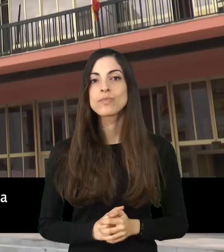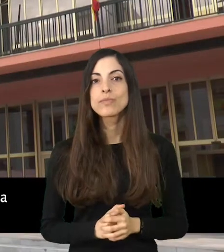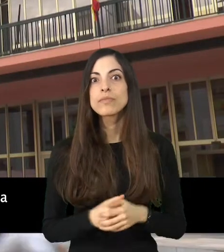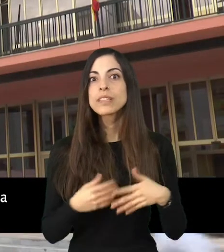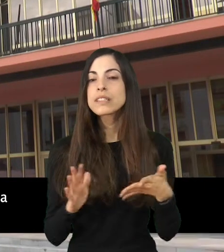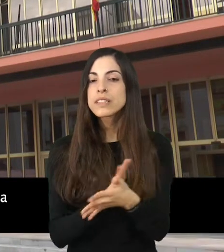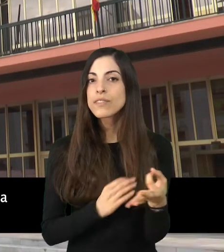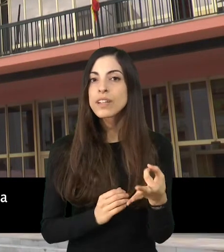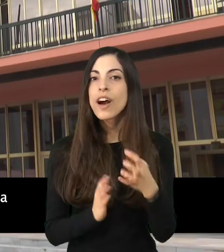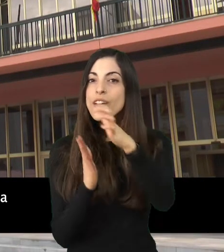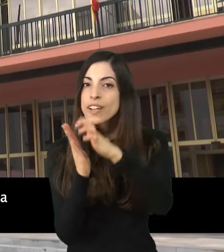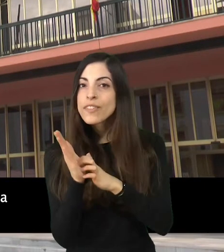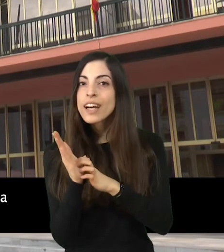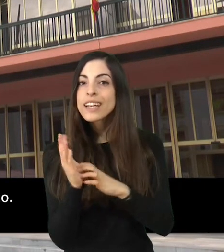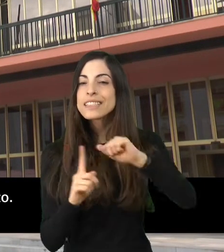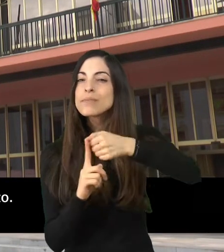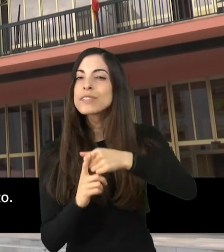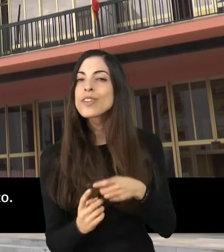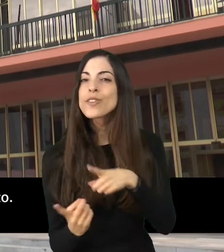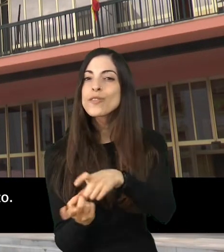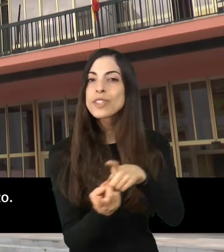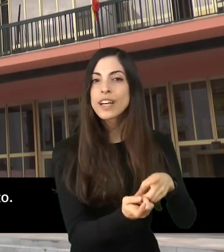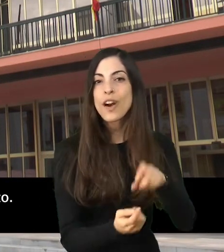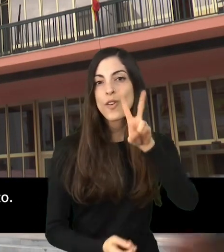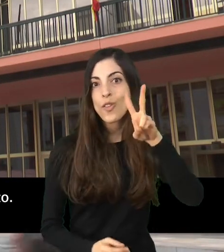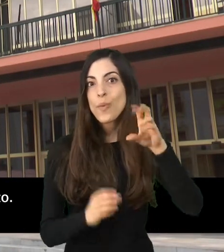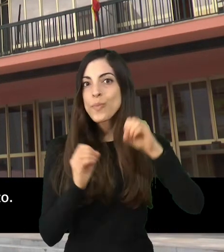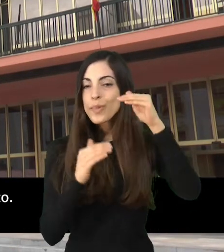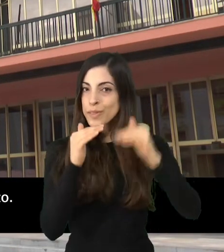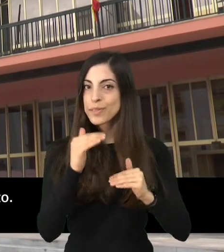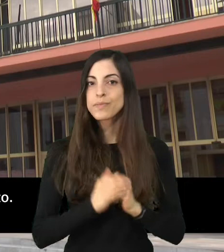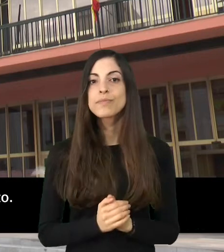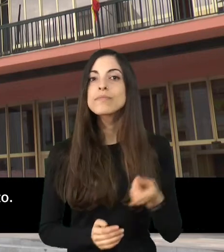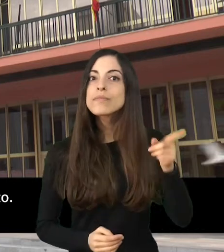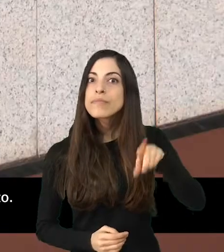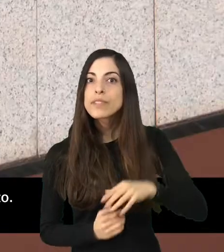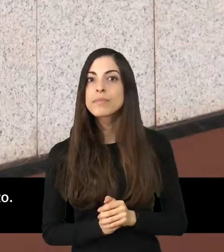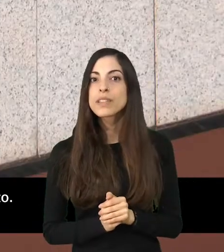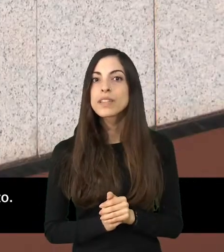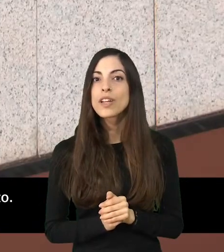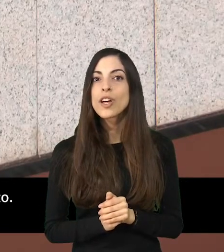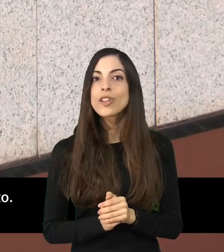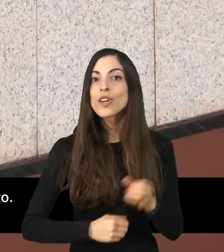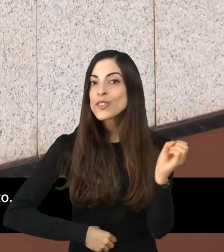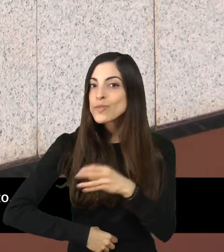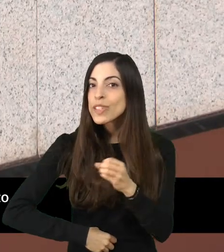Aunque también bajarán los ingresos en un 37%.